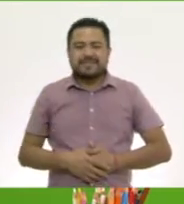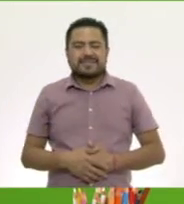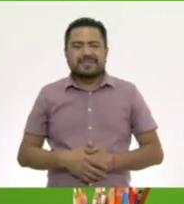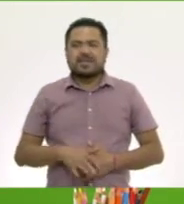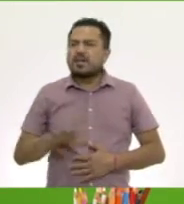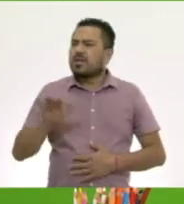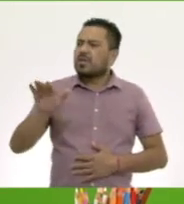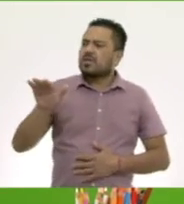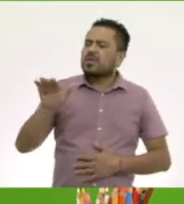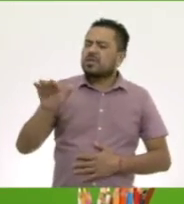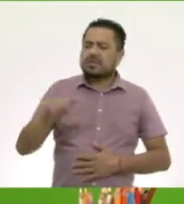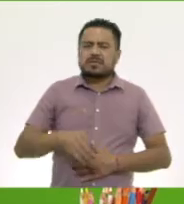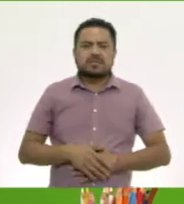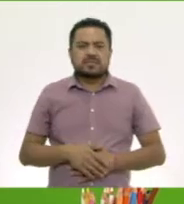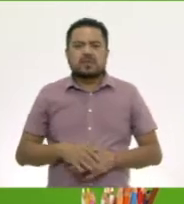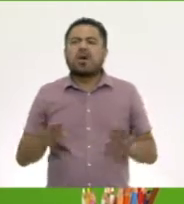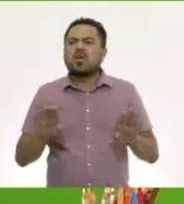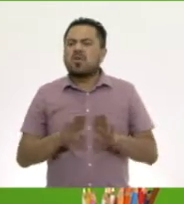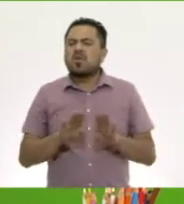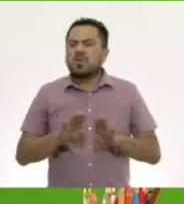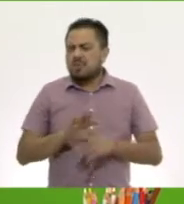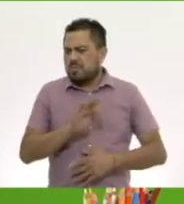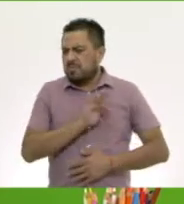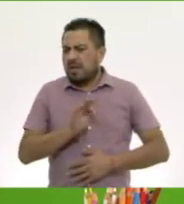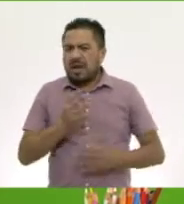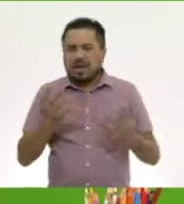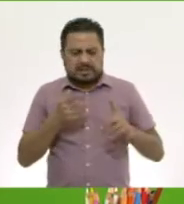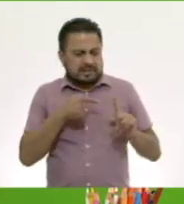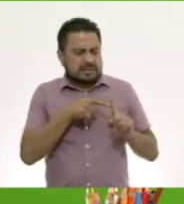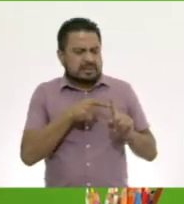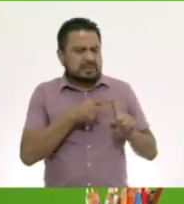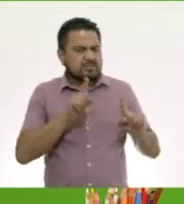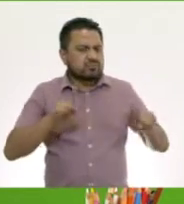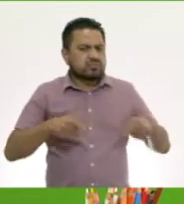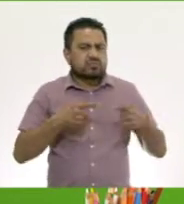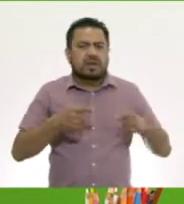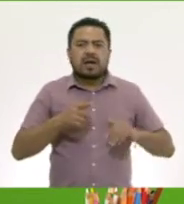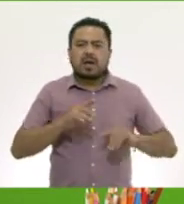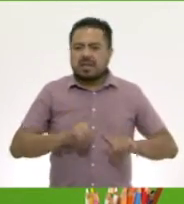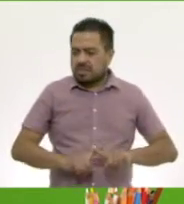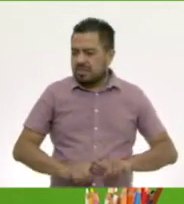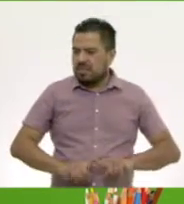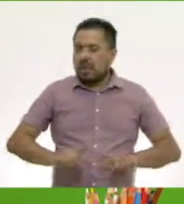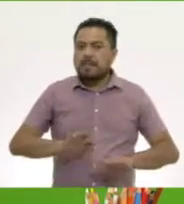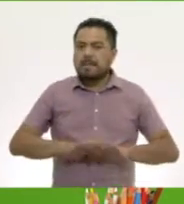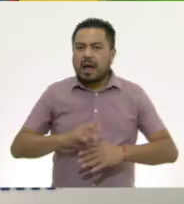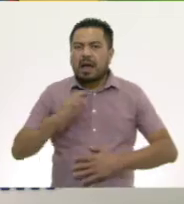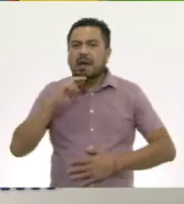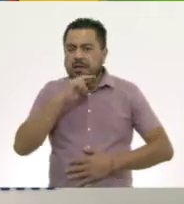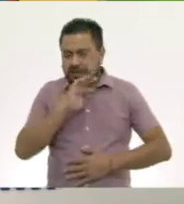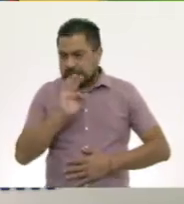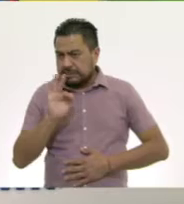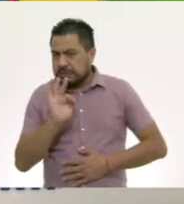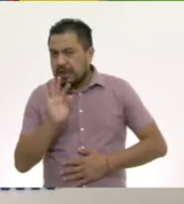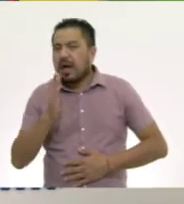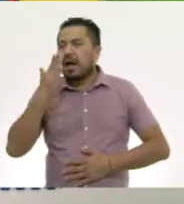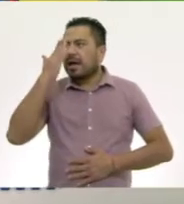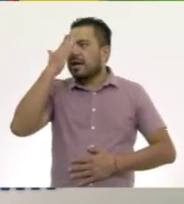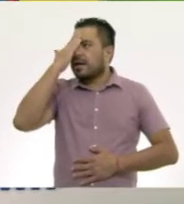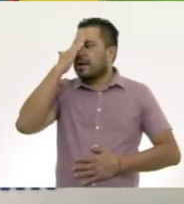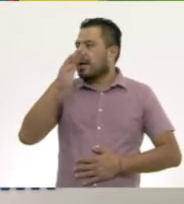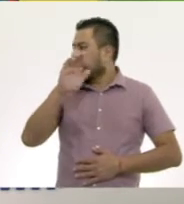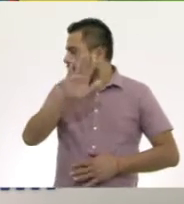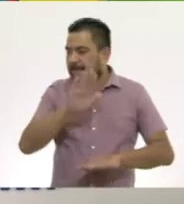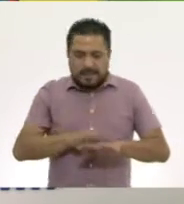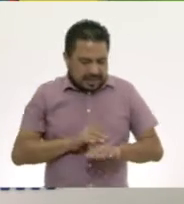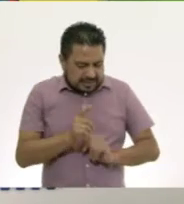Oye, Carla, ¿cómo sería hacer este ritmo pero a una velocidad distinta? Ya sé, vamos a hacerlo